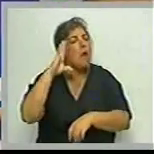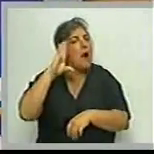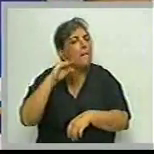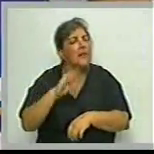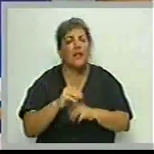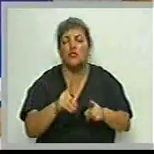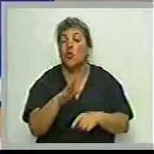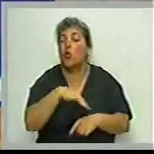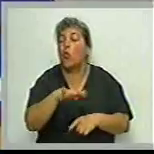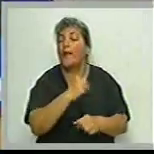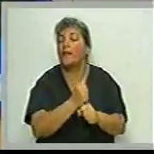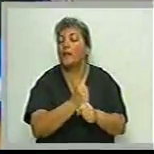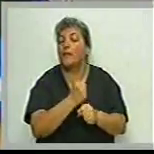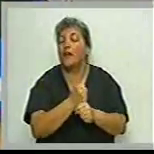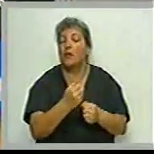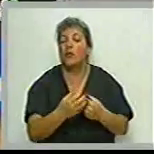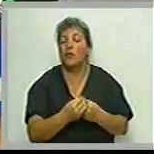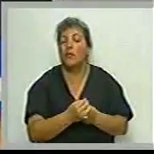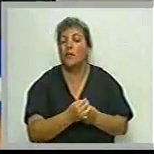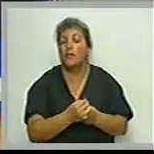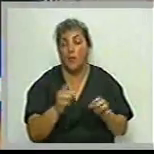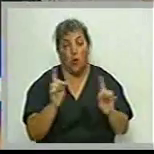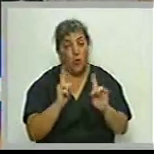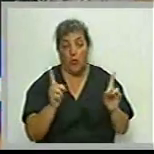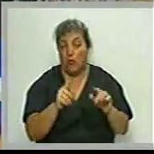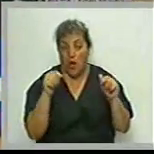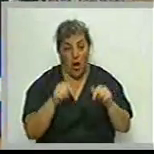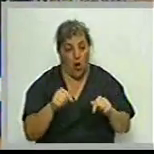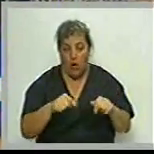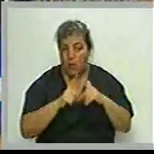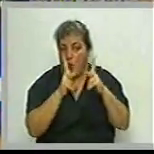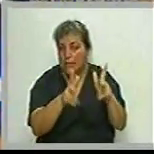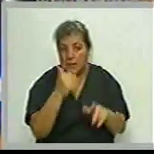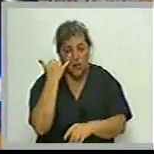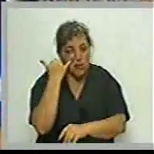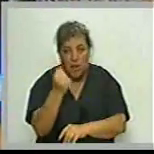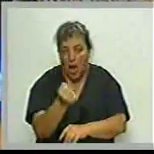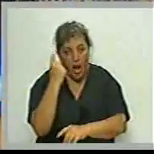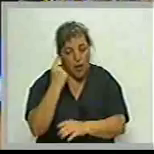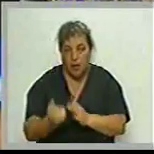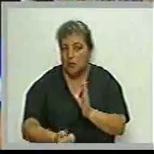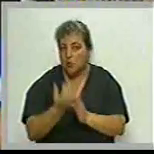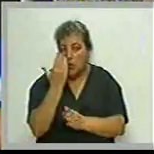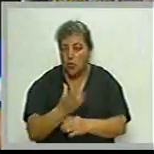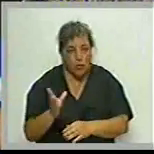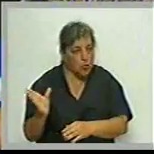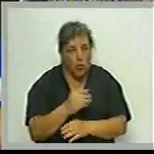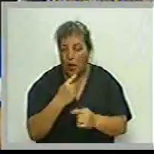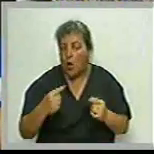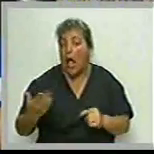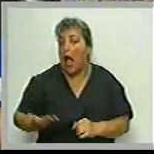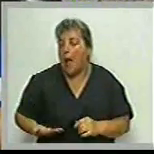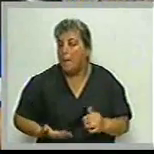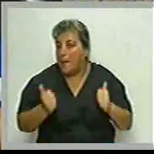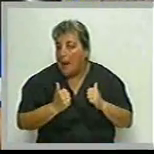los puestos de trabajo? ¿Qué es lo que se prevé? No, ahora vamos a plantear que sea inmediato todo esto. El hambre no